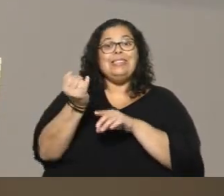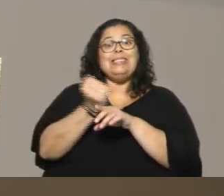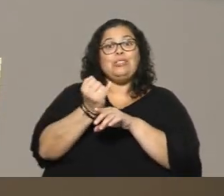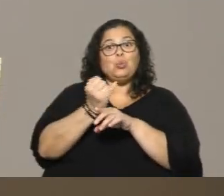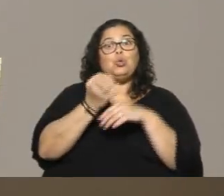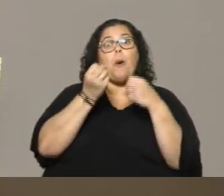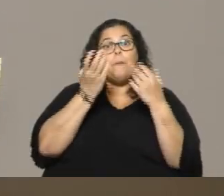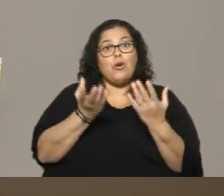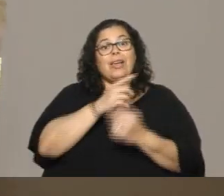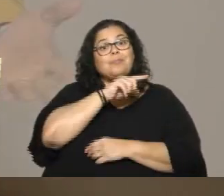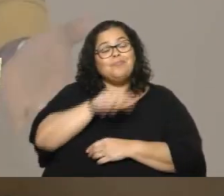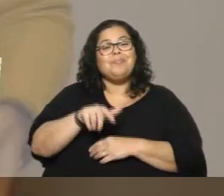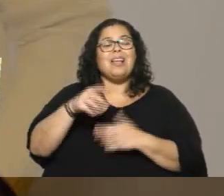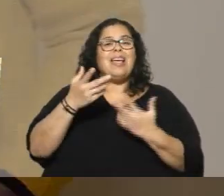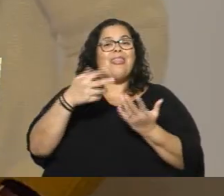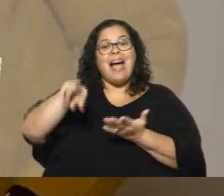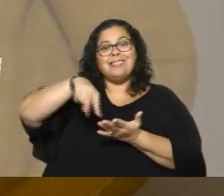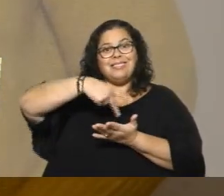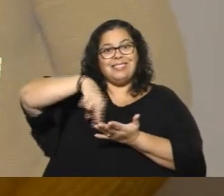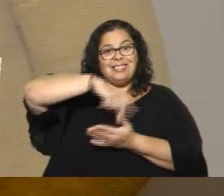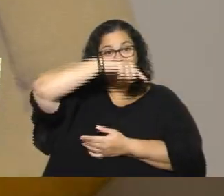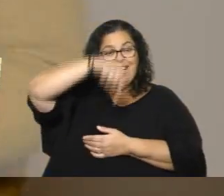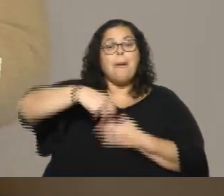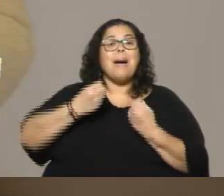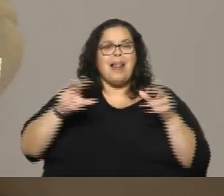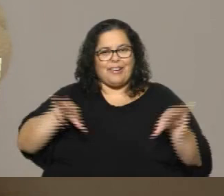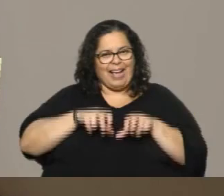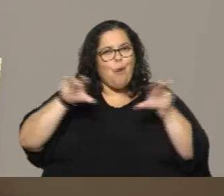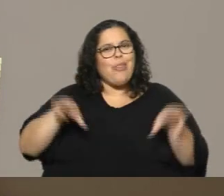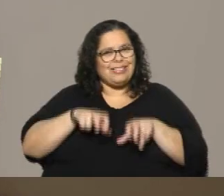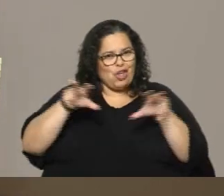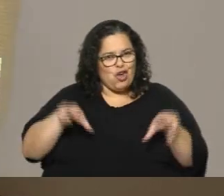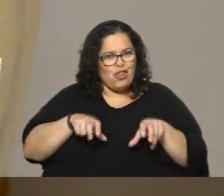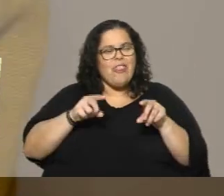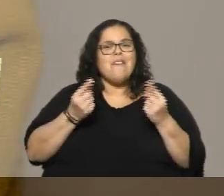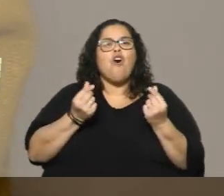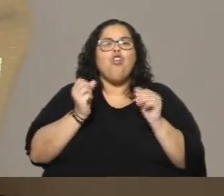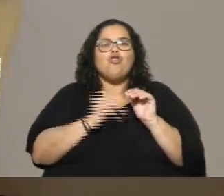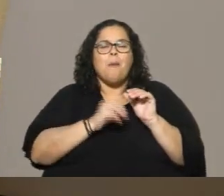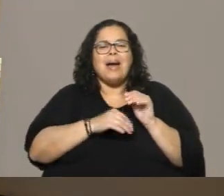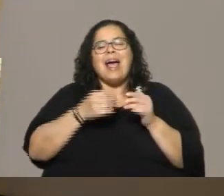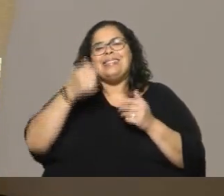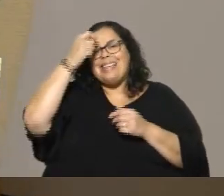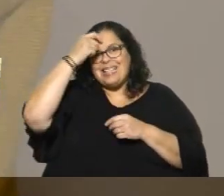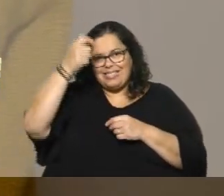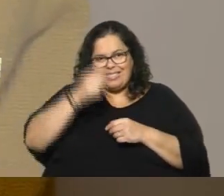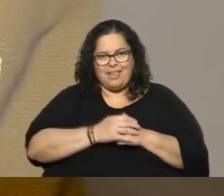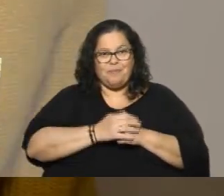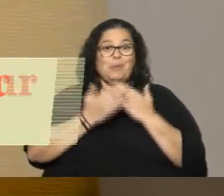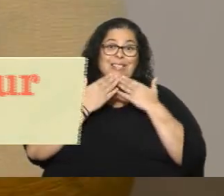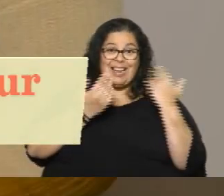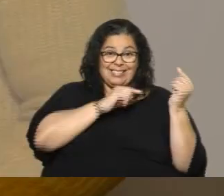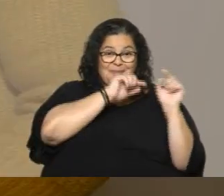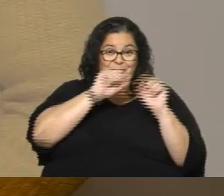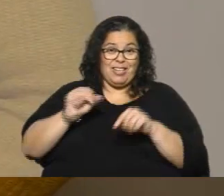gala de danza, obviamente para recaudar fondos. Y vamos a conocer los detalles, ¿cómo le va? ¿Todo bien, director? Todo bien, muchas gracias por la visita. Por